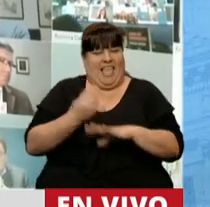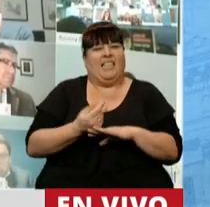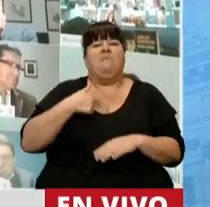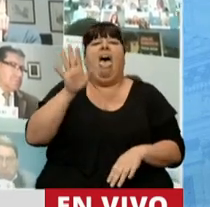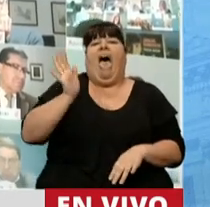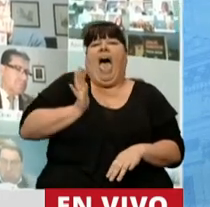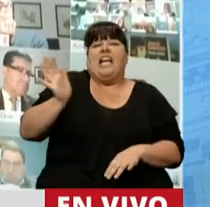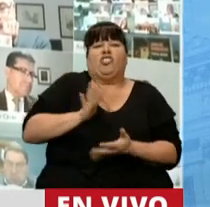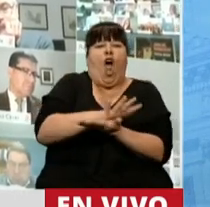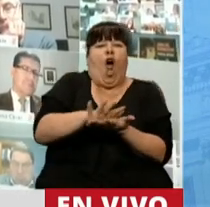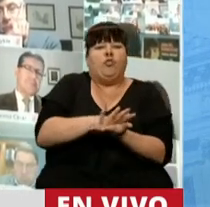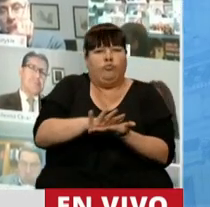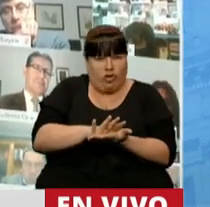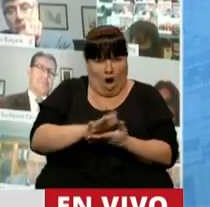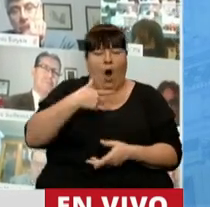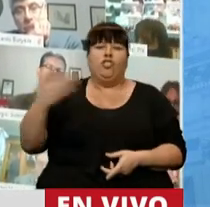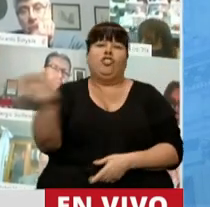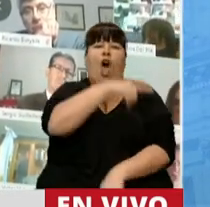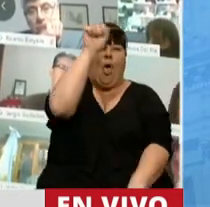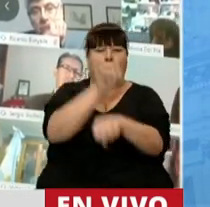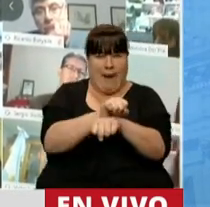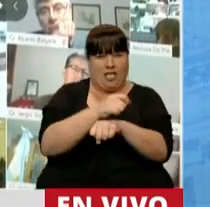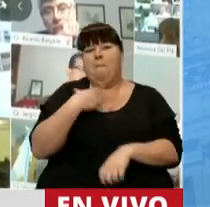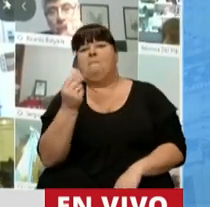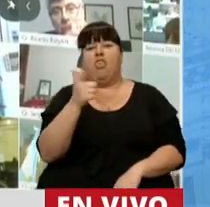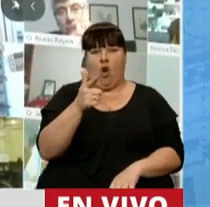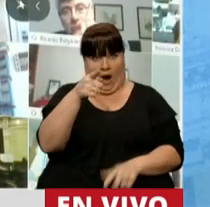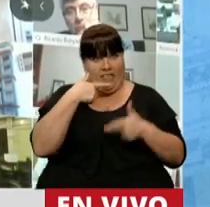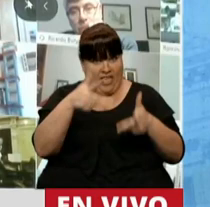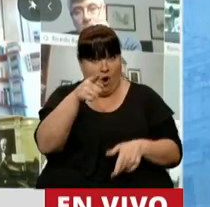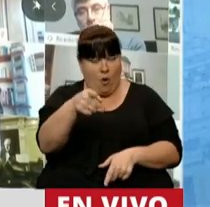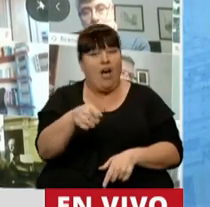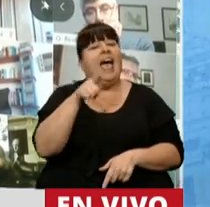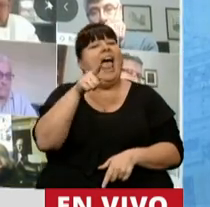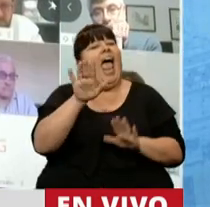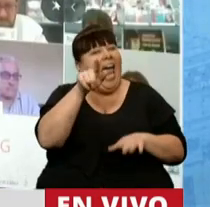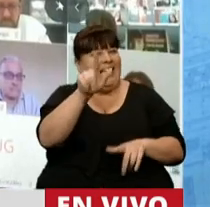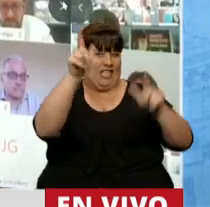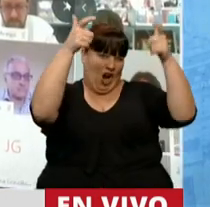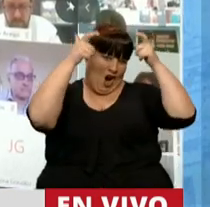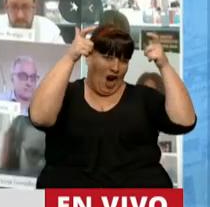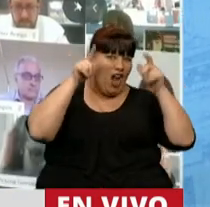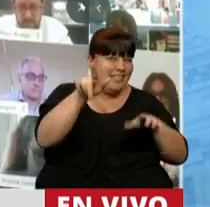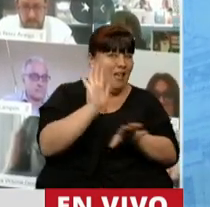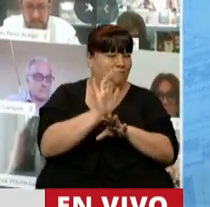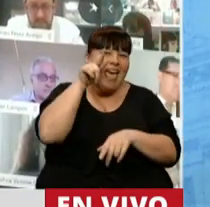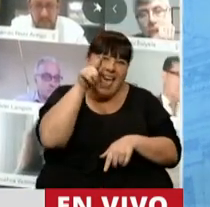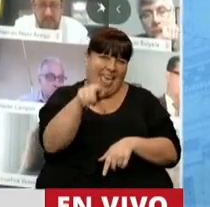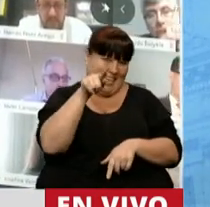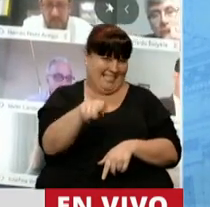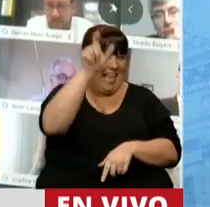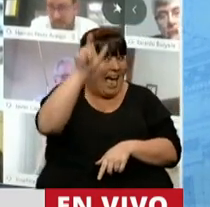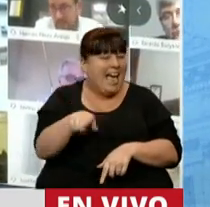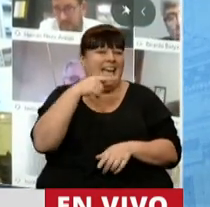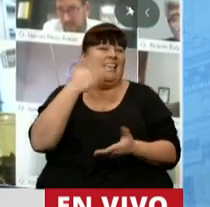me da asco la corrupción. Los voy a meter presos. Yo no les tengo miedo. Esa tiene coronita, señor Presidente. Esa.